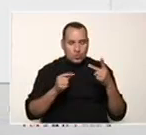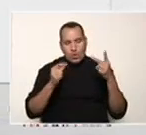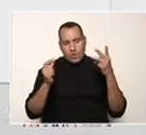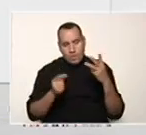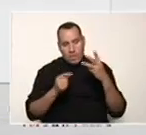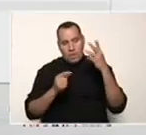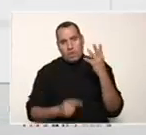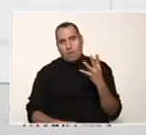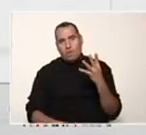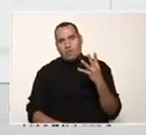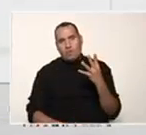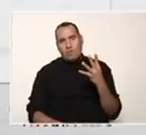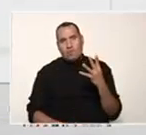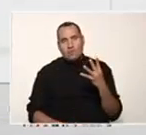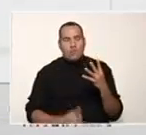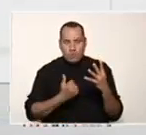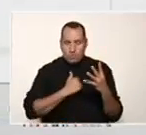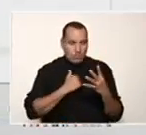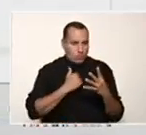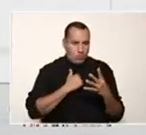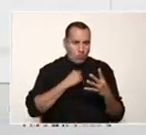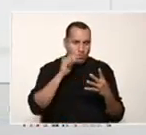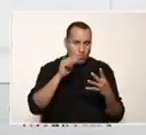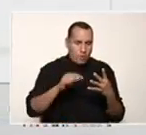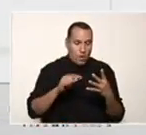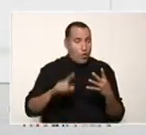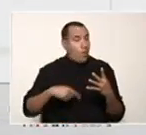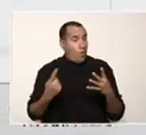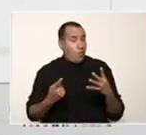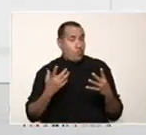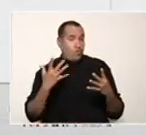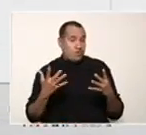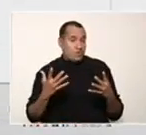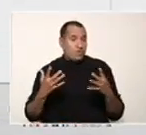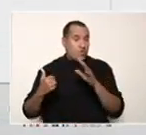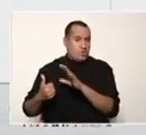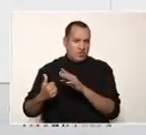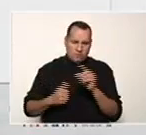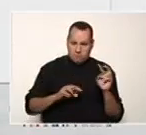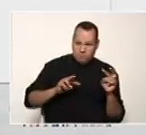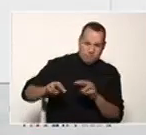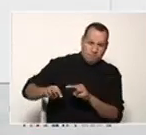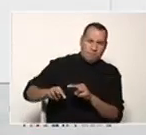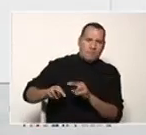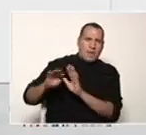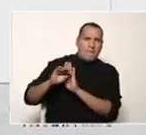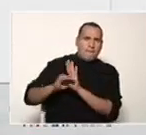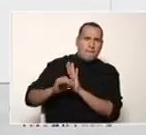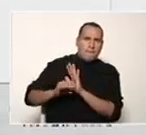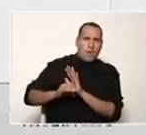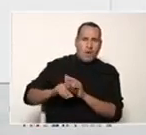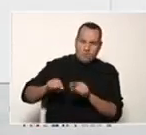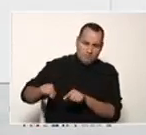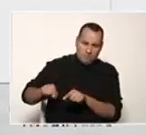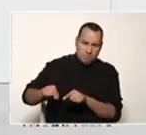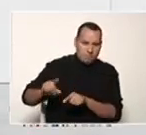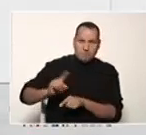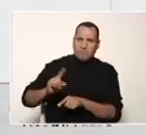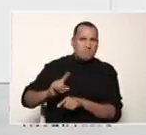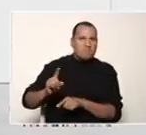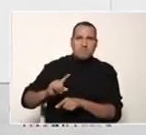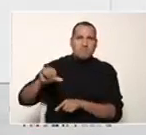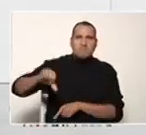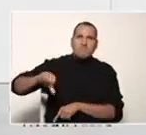al cuatro y cualquier opción que esté por fuera de ella el programa debe detectar y debe validar esa opción no